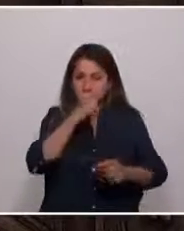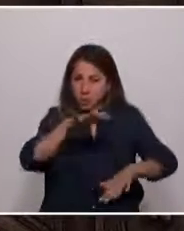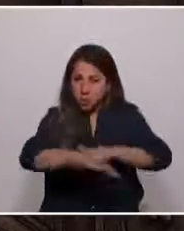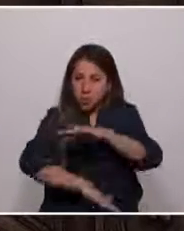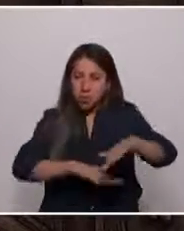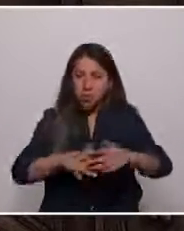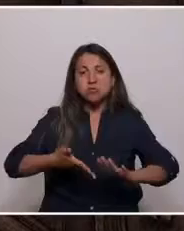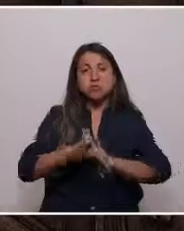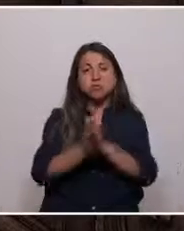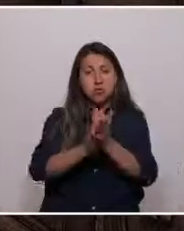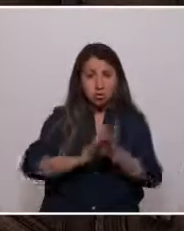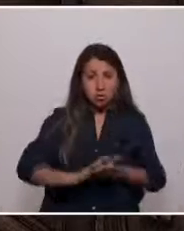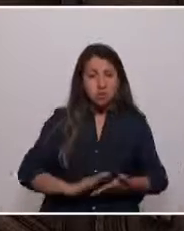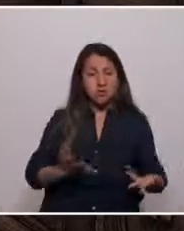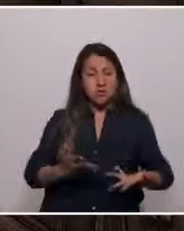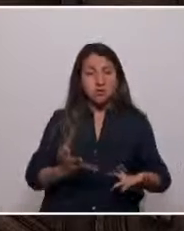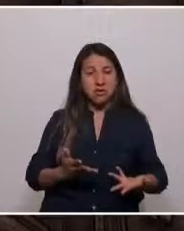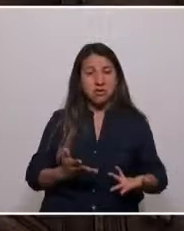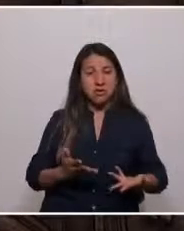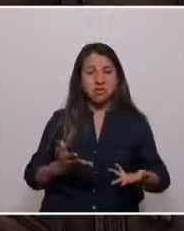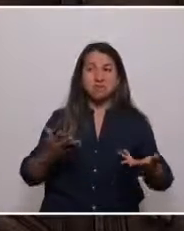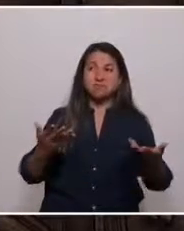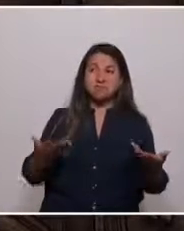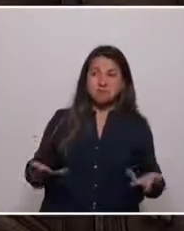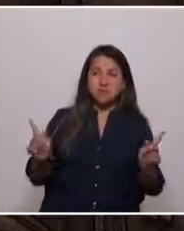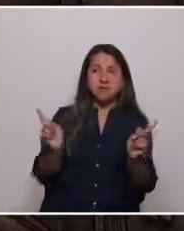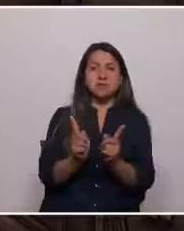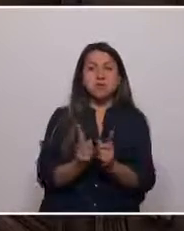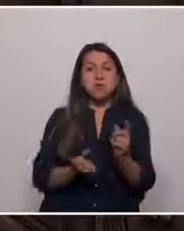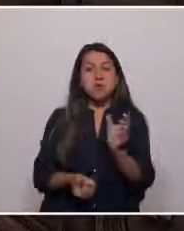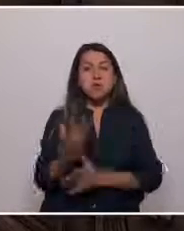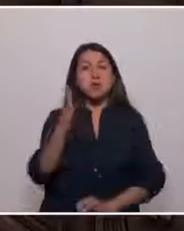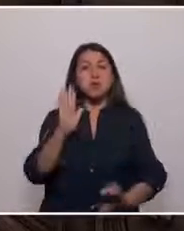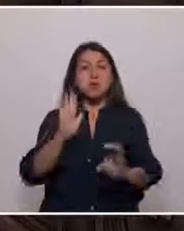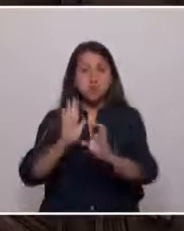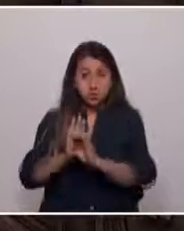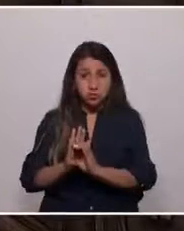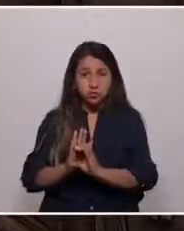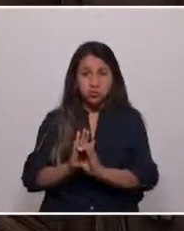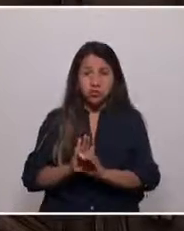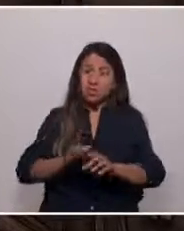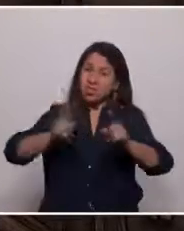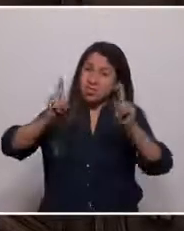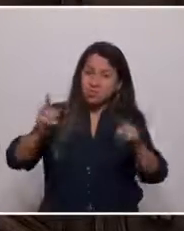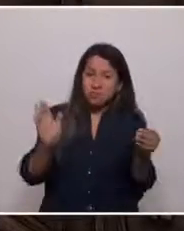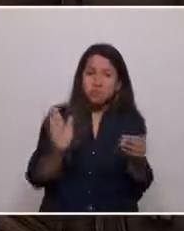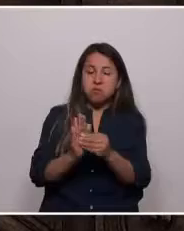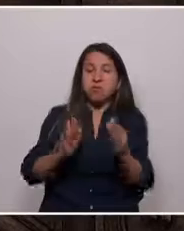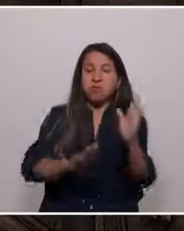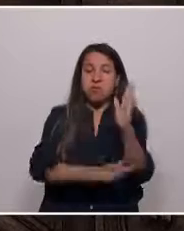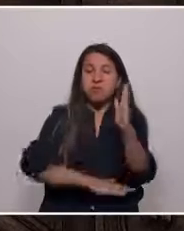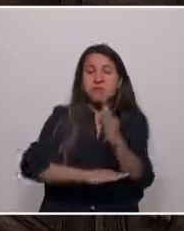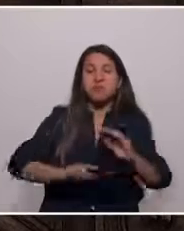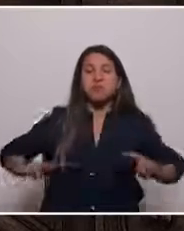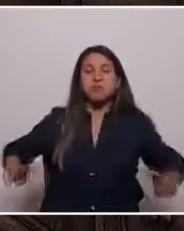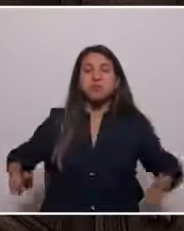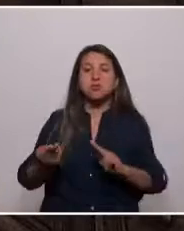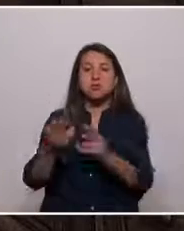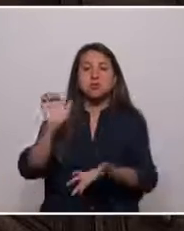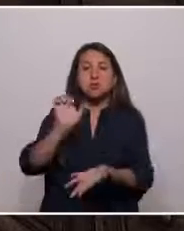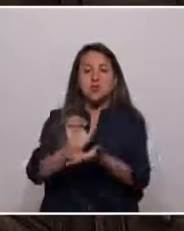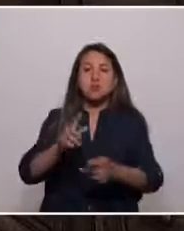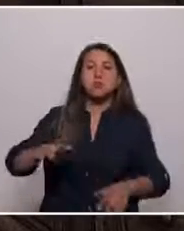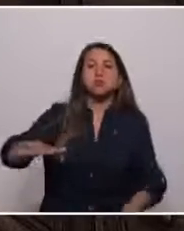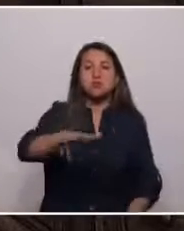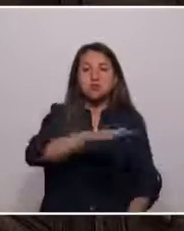inequívocamente a una conclusión. La nueva constitución debe sentar las bases para la construcción de un Estado social y